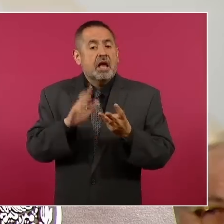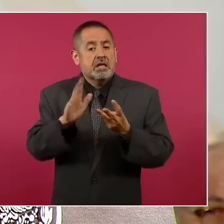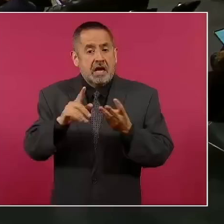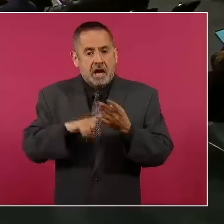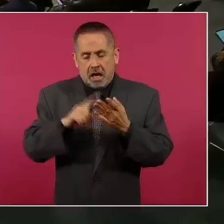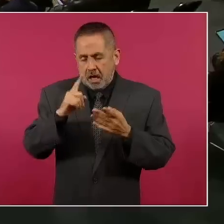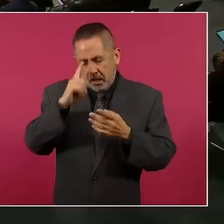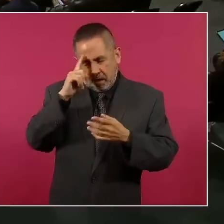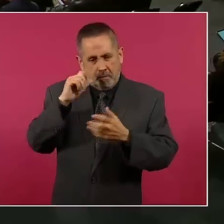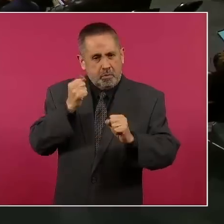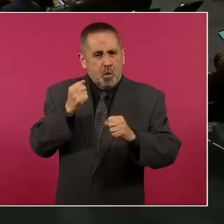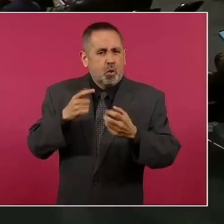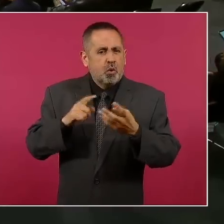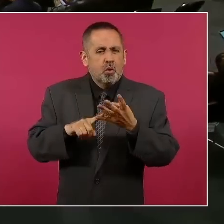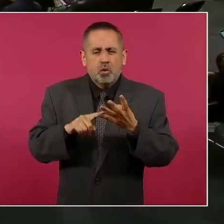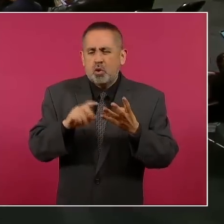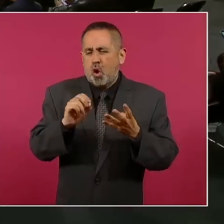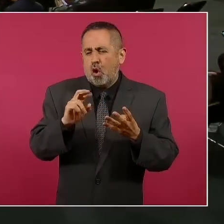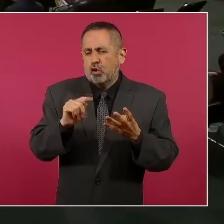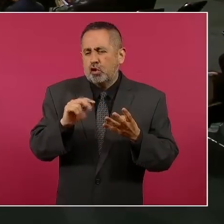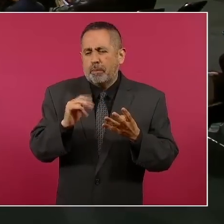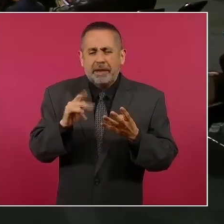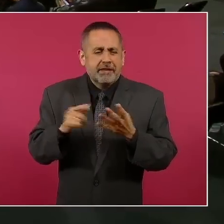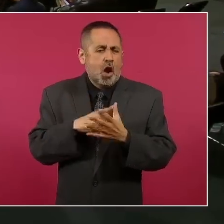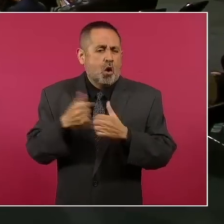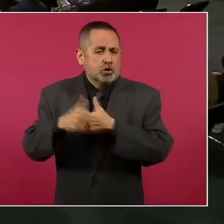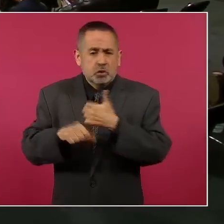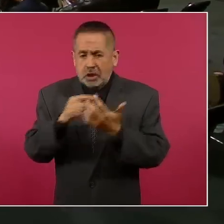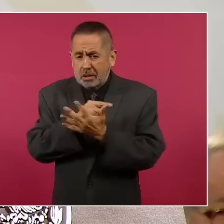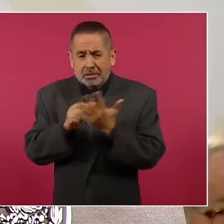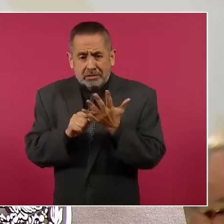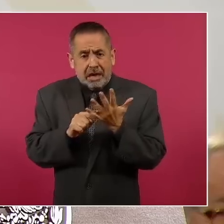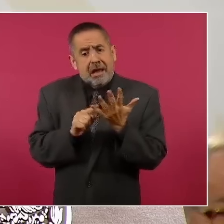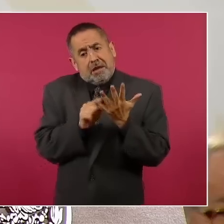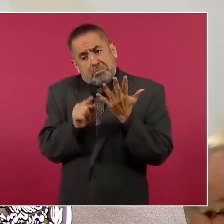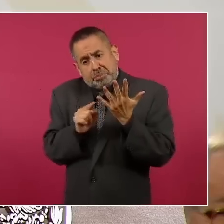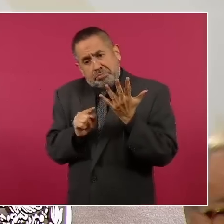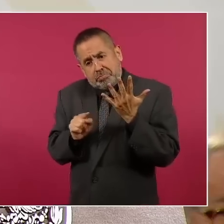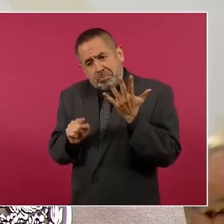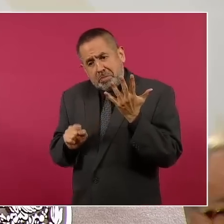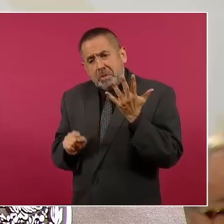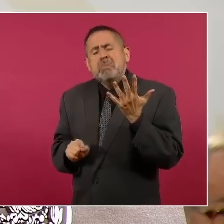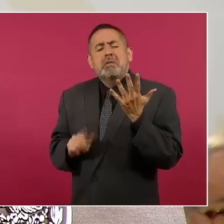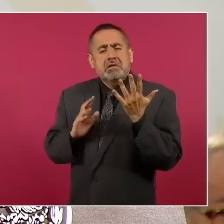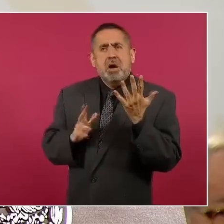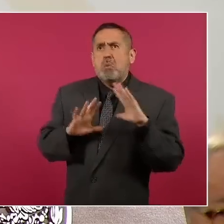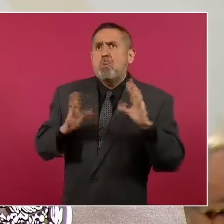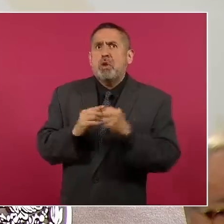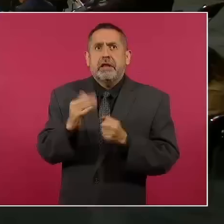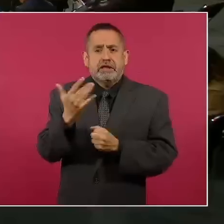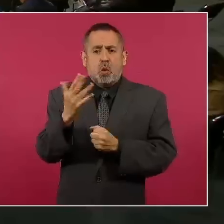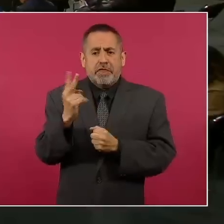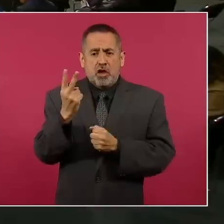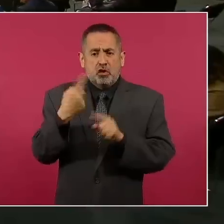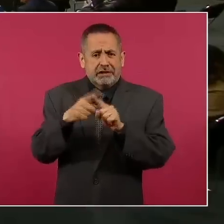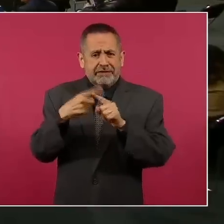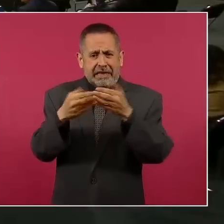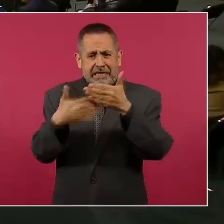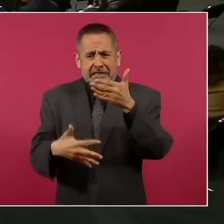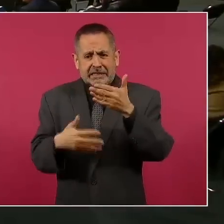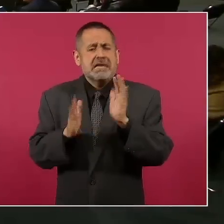trauma y ortopedia o cirugía, sino en muchas más especialidades, cerca de 52. Esto